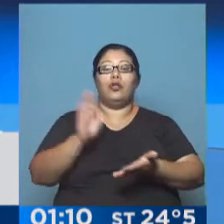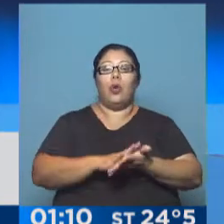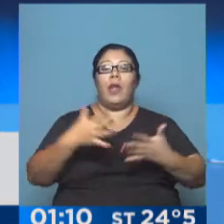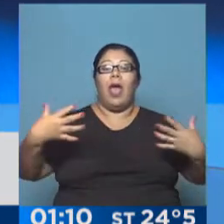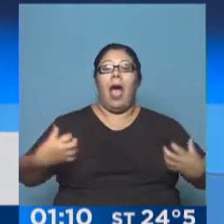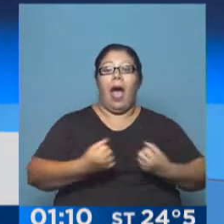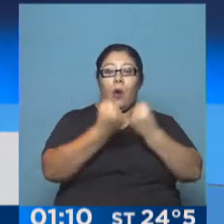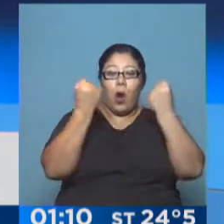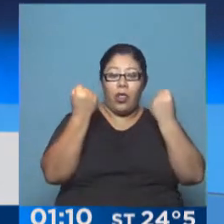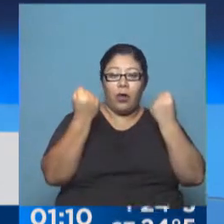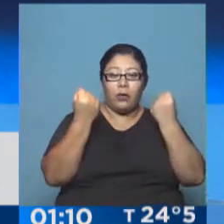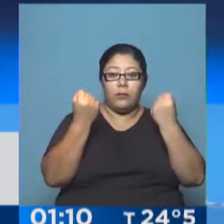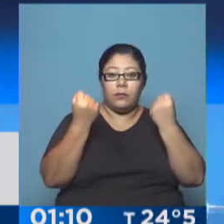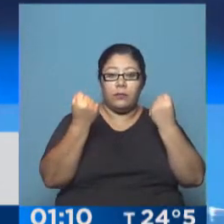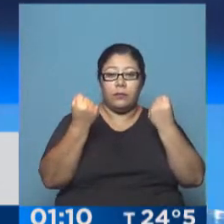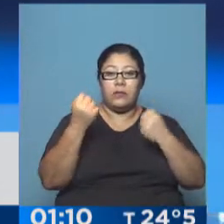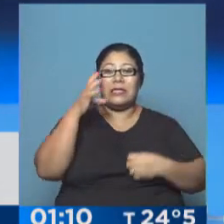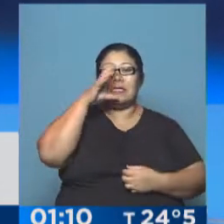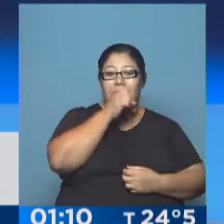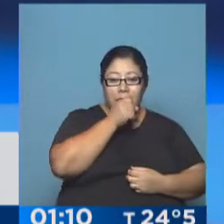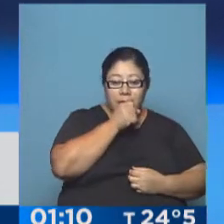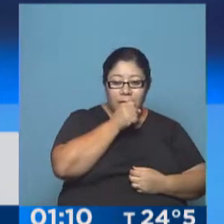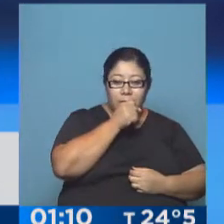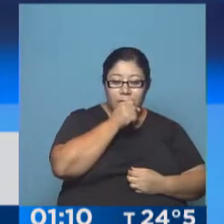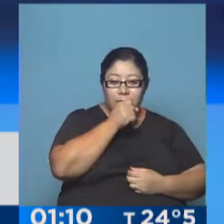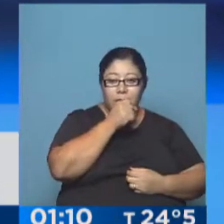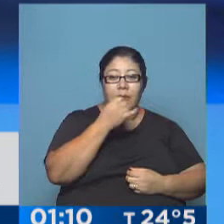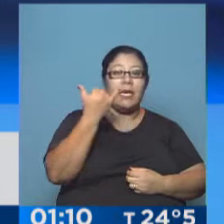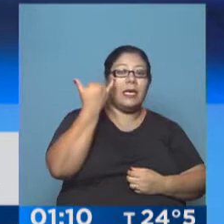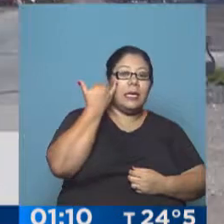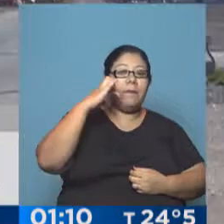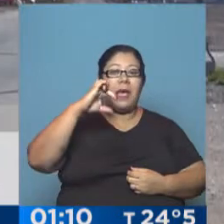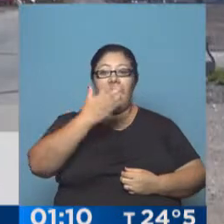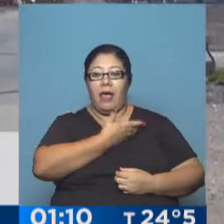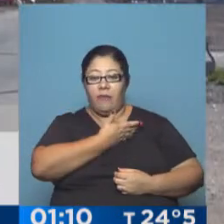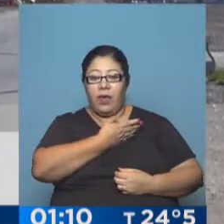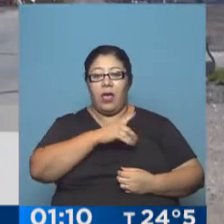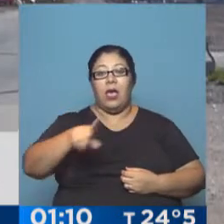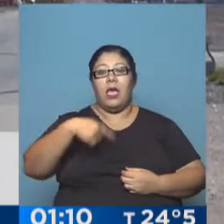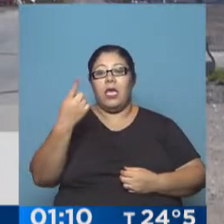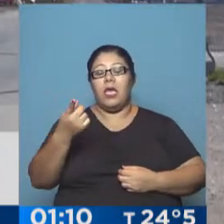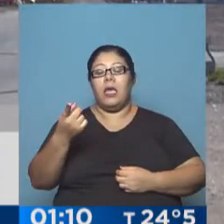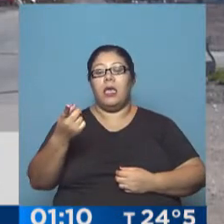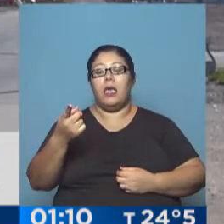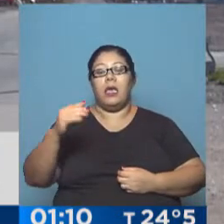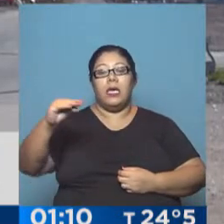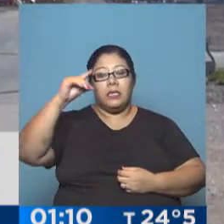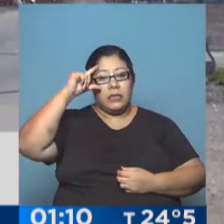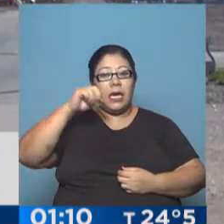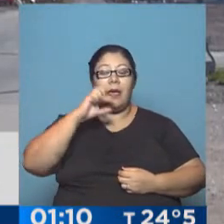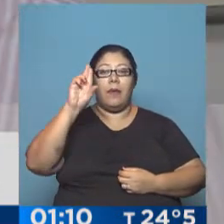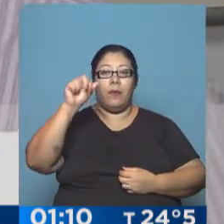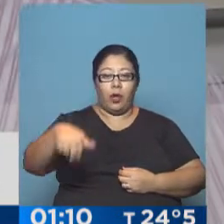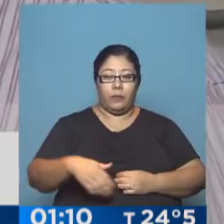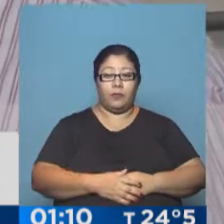que era hasta aquí secreto, entre YPF y Chevron. Bueno, anoche se vencía el plazo de